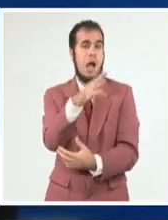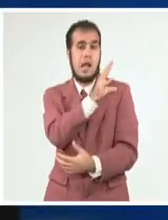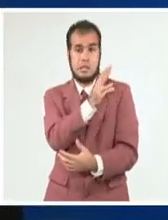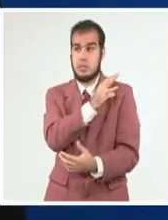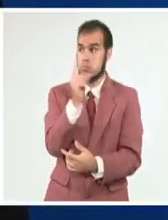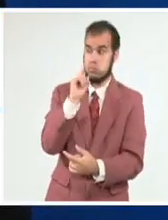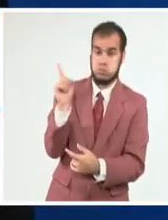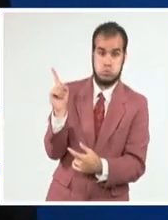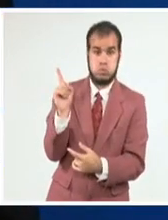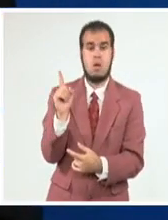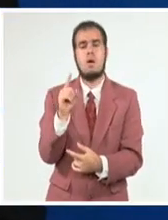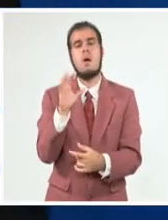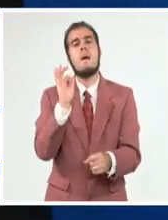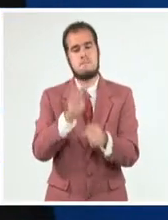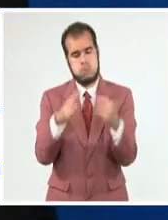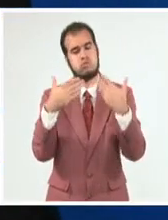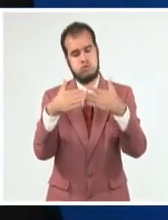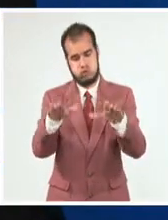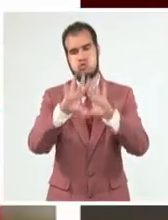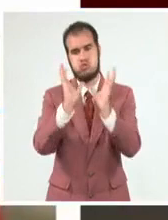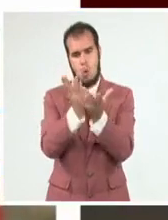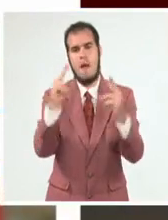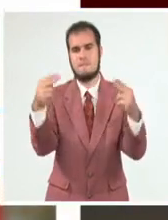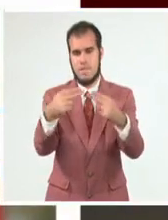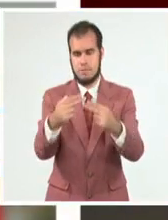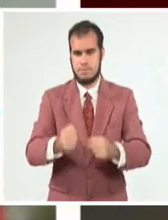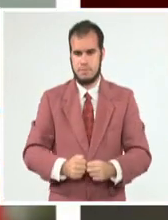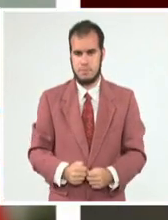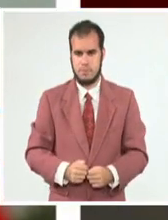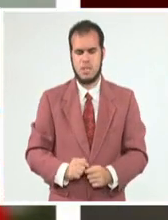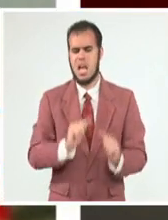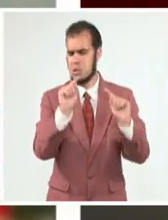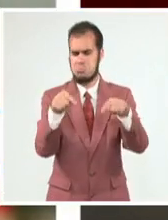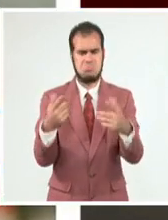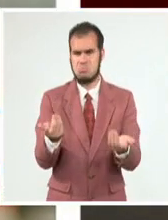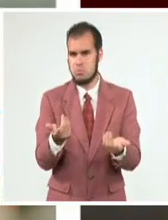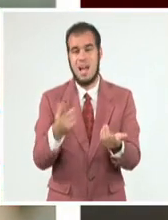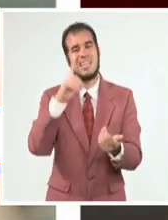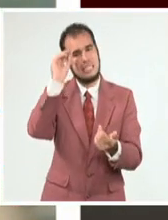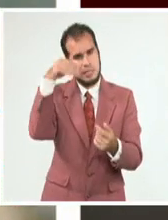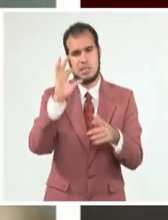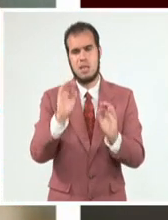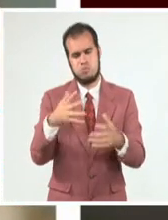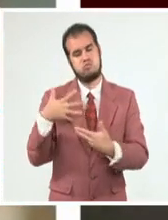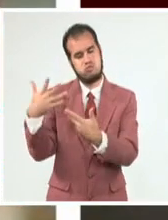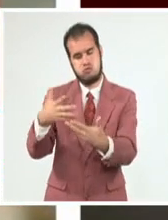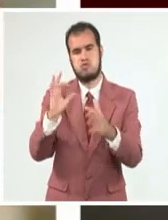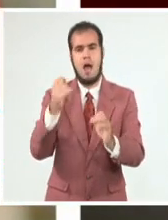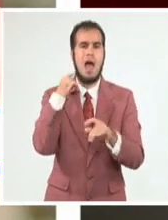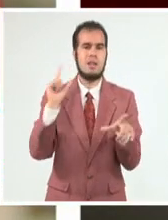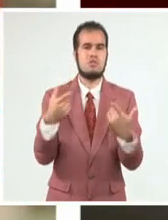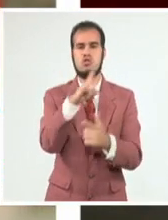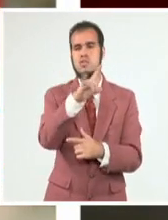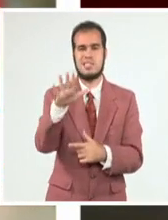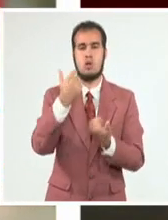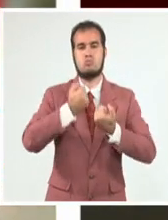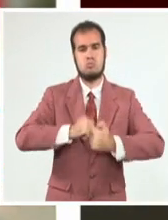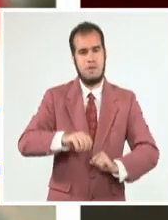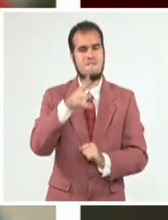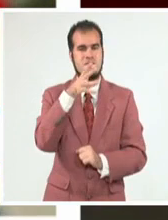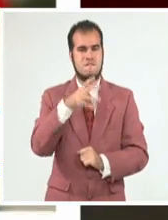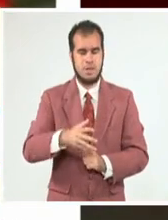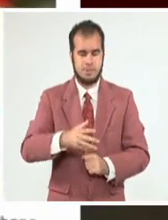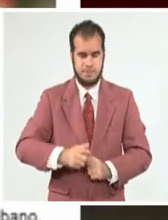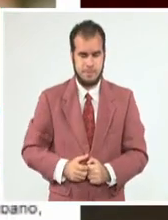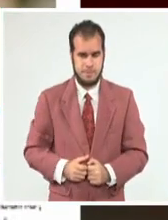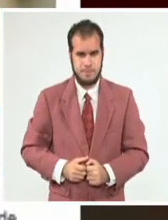Parrilla, inaugurará el evento. Este encuentro se desarrolla como parte de los homenajes por el aniversario 95 del natalicio del líder histórico